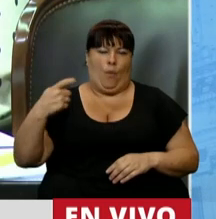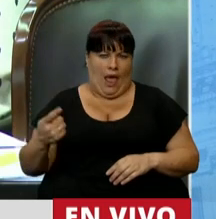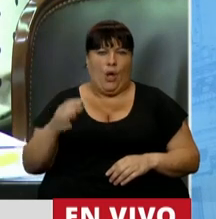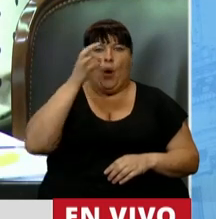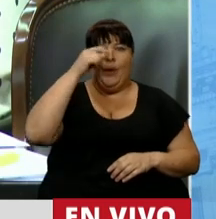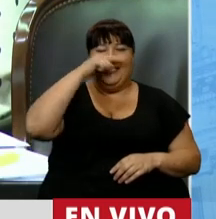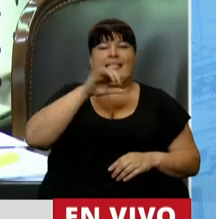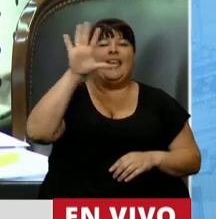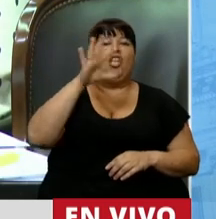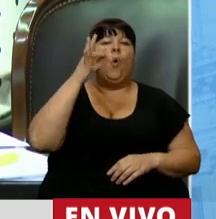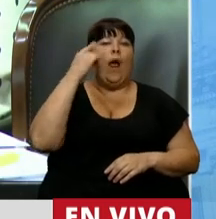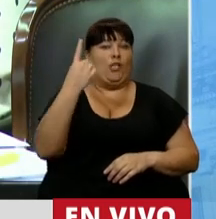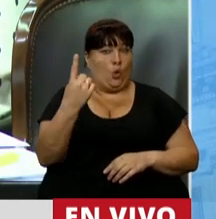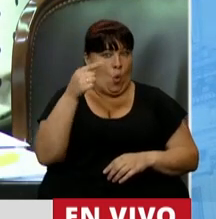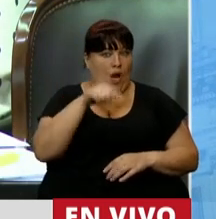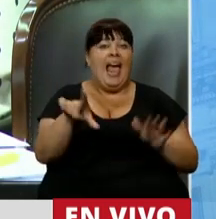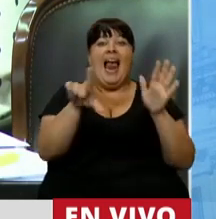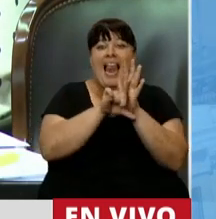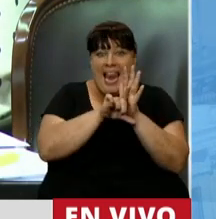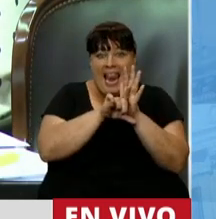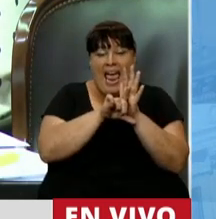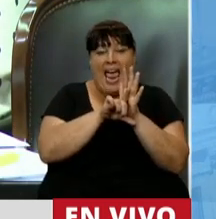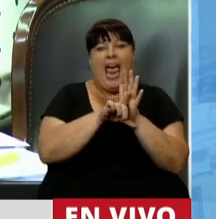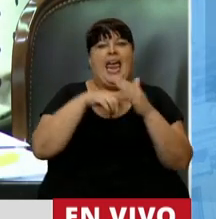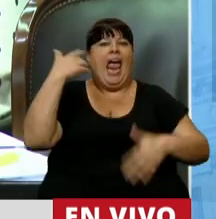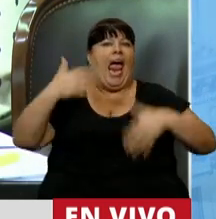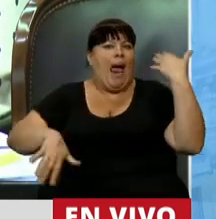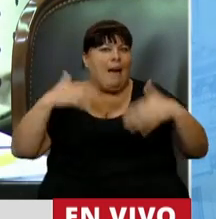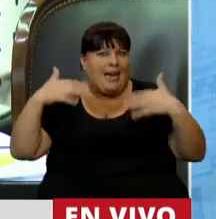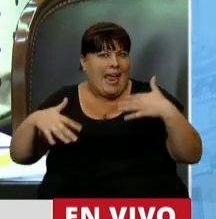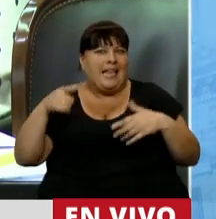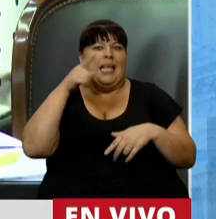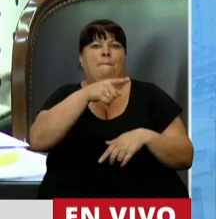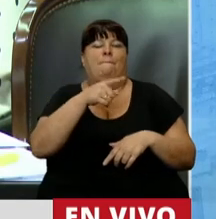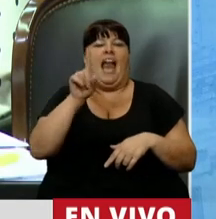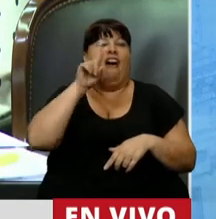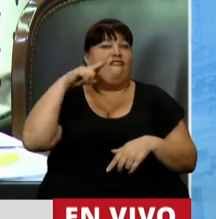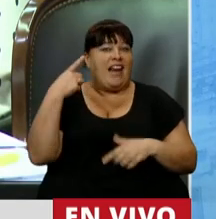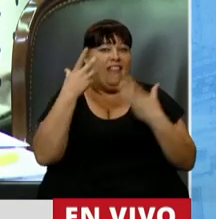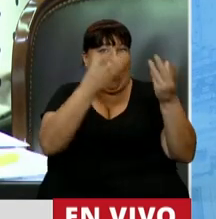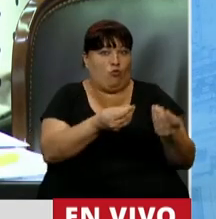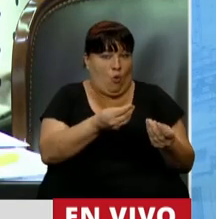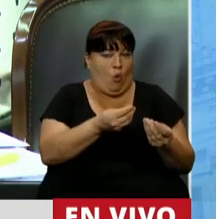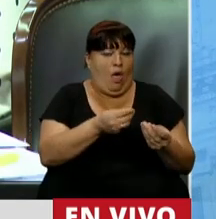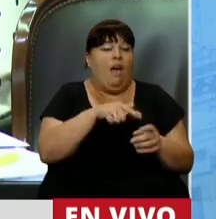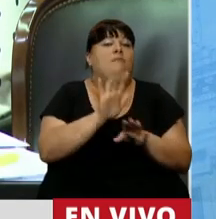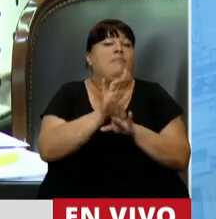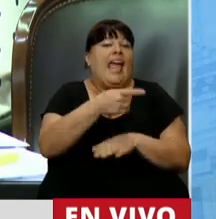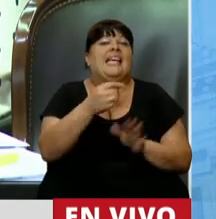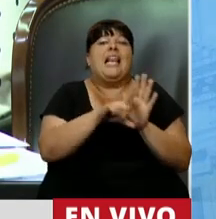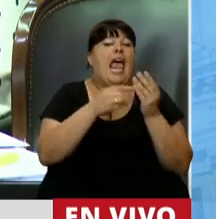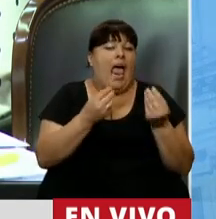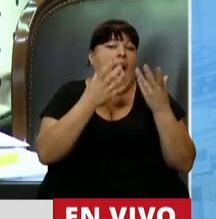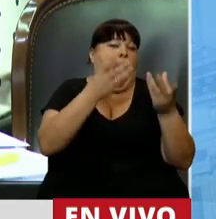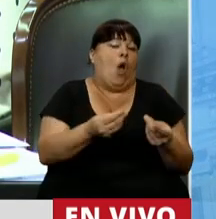27.541, que es la ley que se le dio de emergencia al doctor Alberto Fernández, implicó, señor